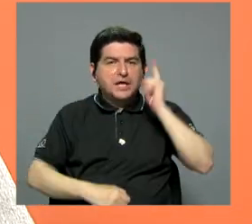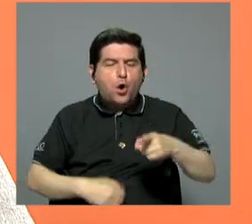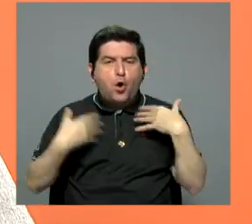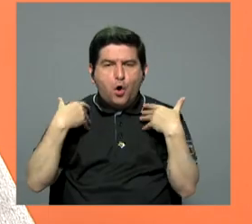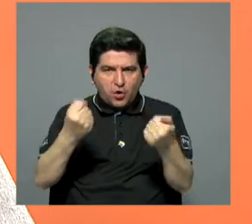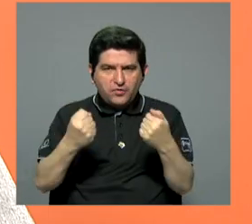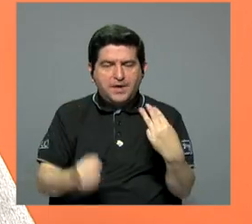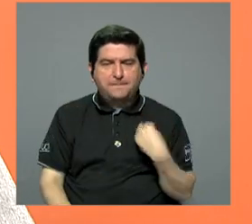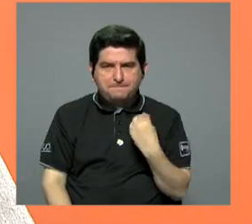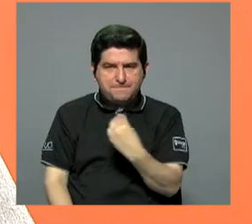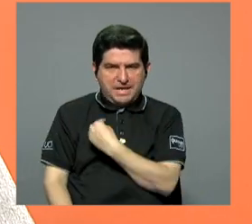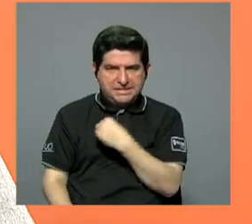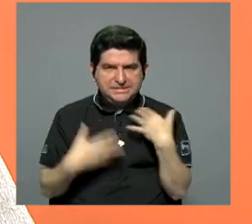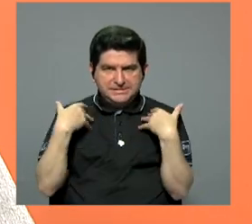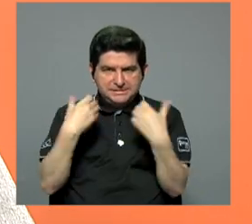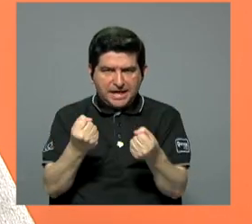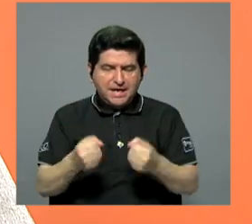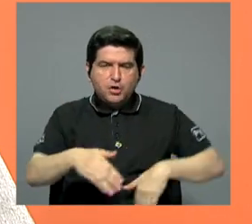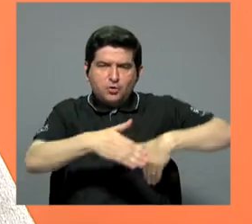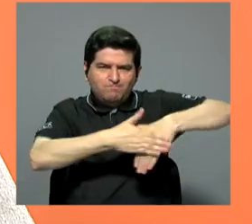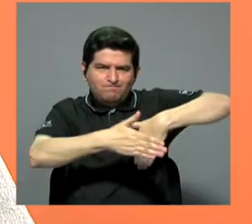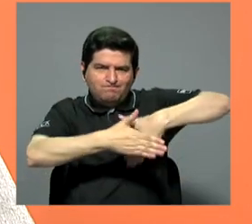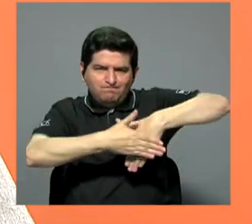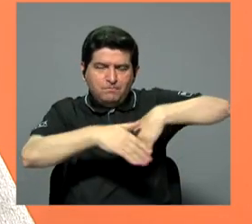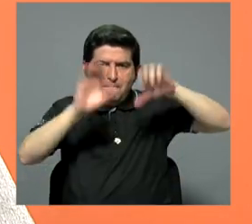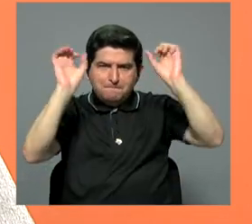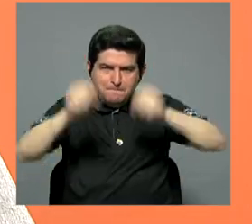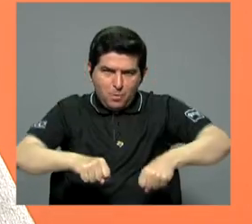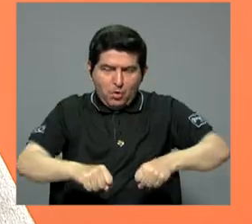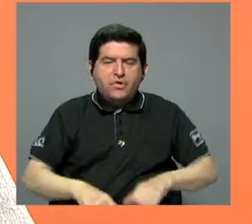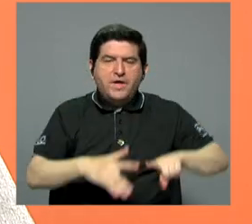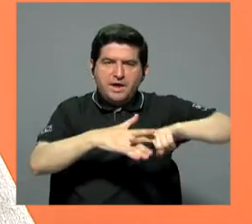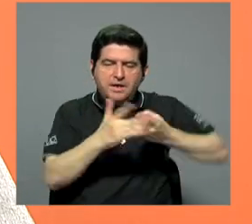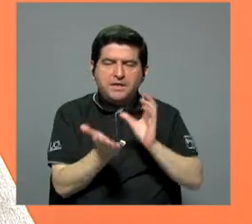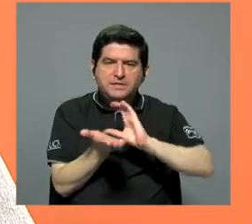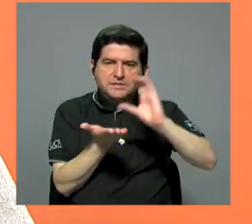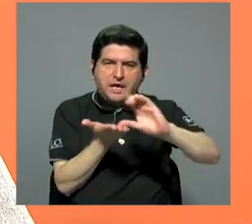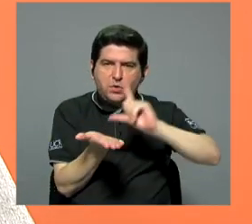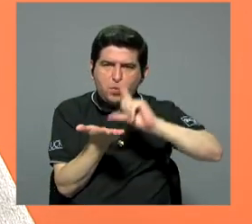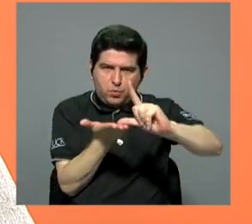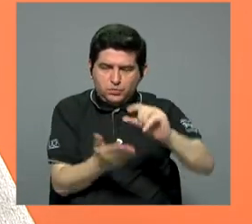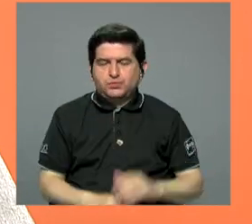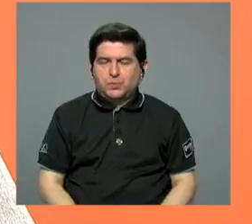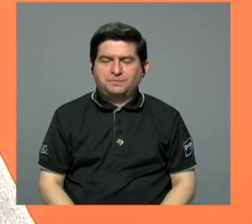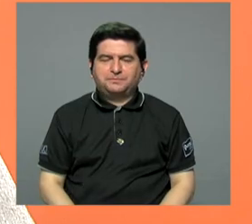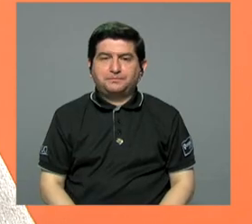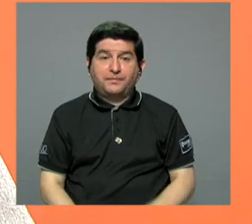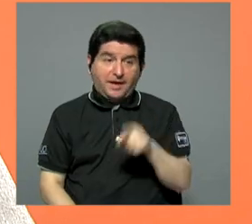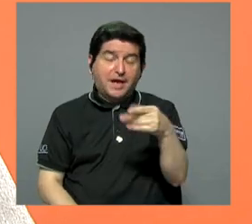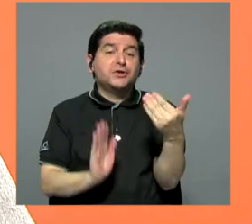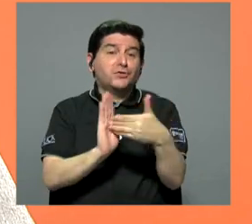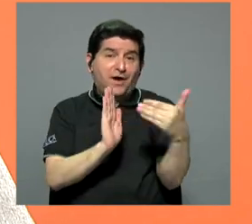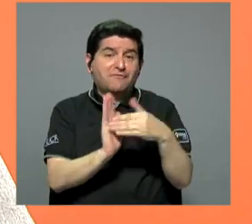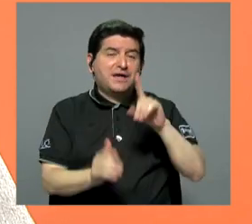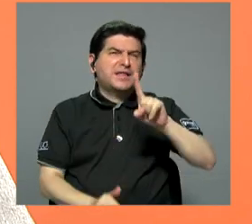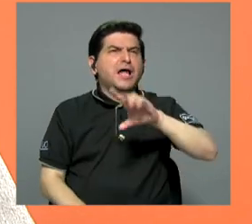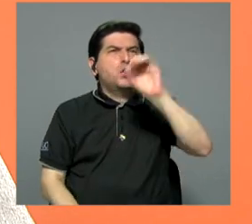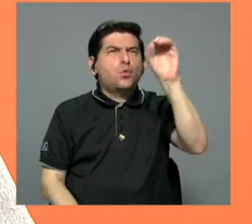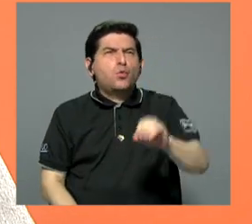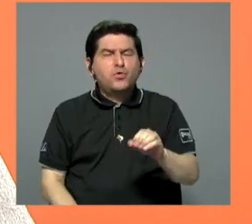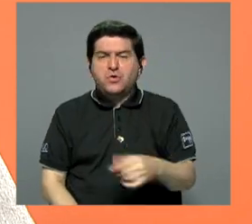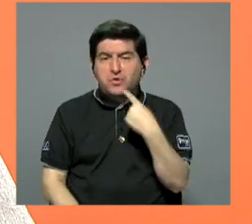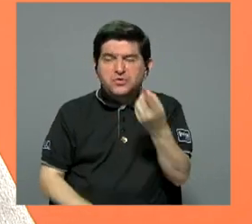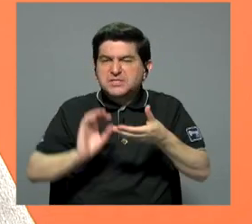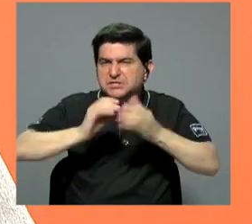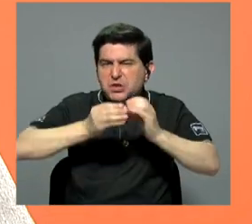sanitaria del Ministerio de Salud que impida evidentemente el reinicio del curso electivo, que esto afecta al 1% más o menos